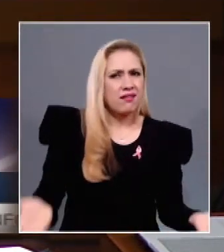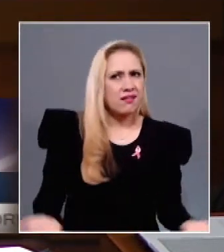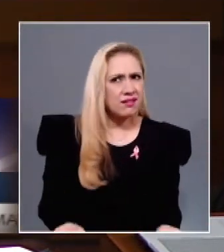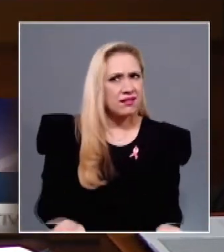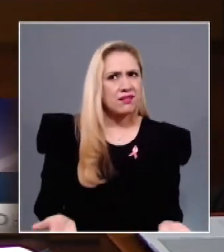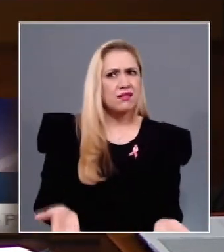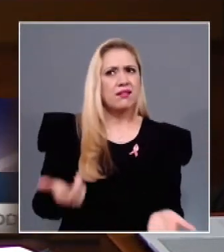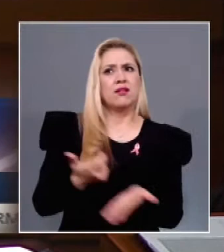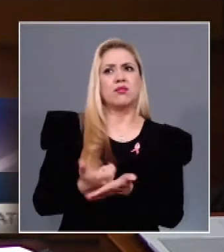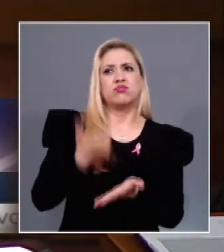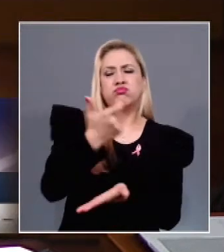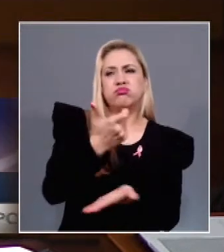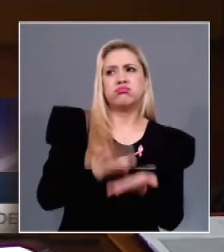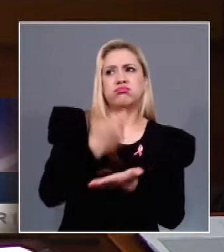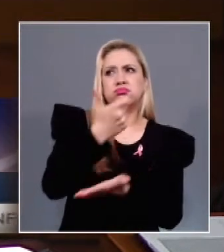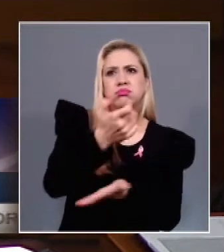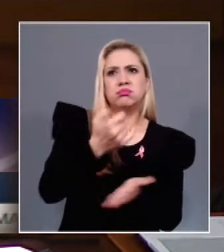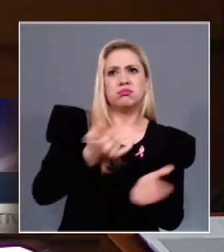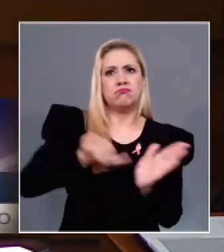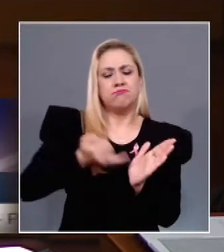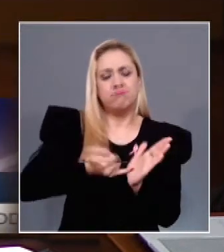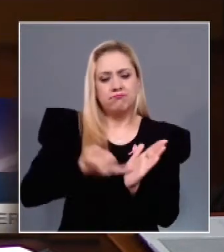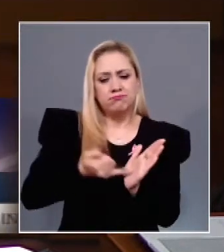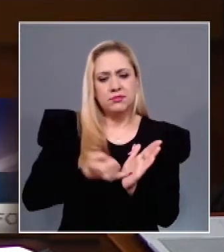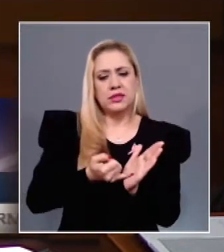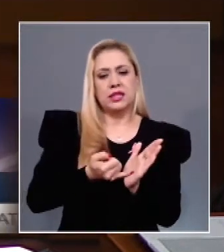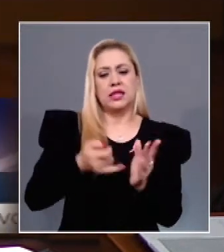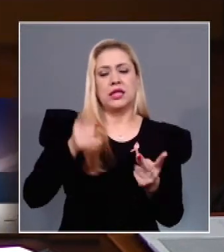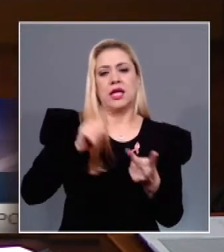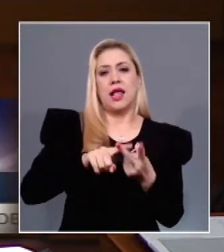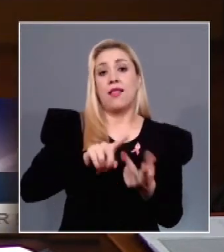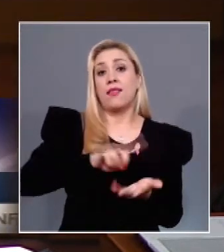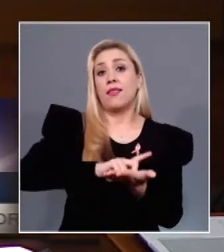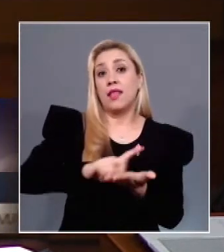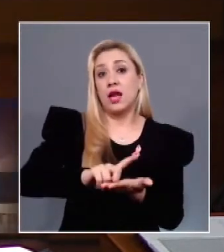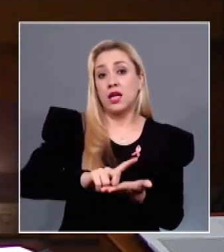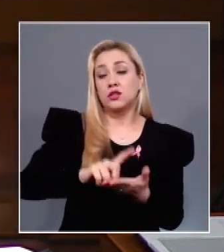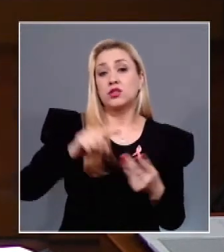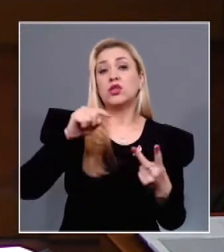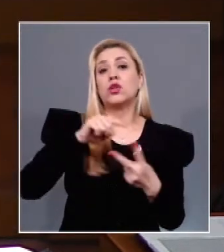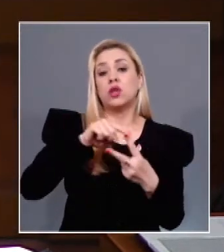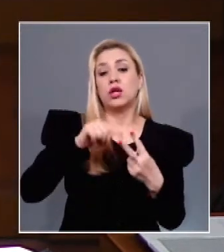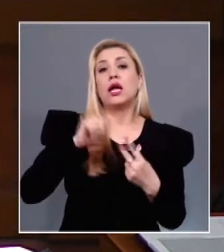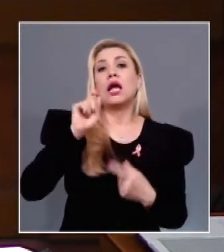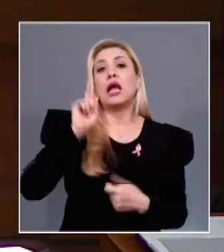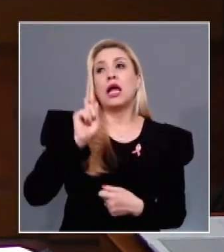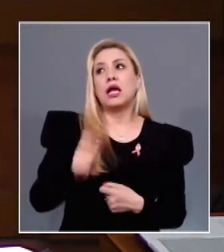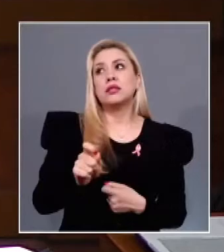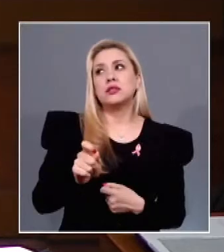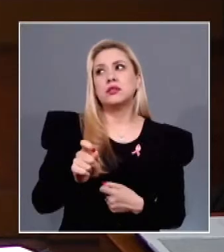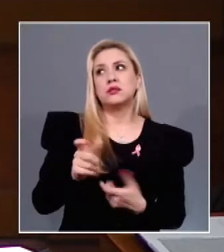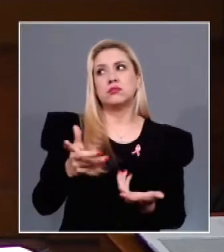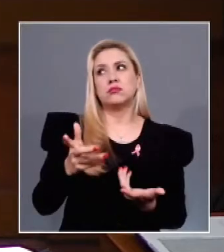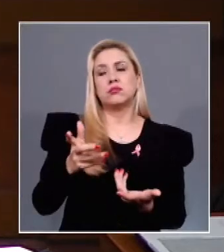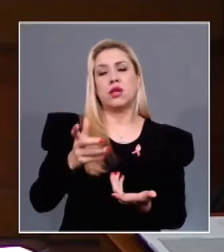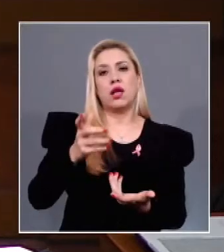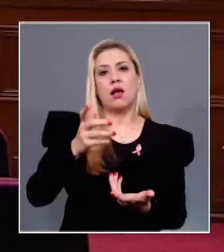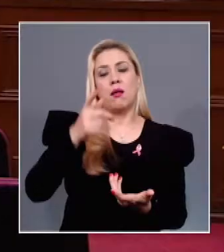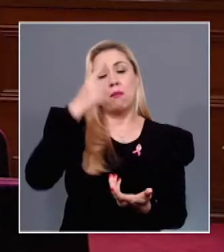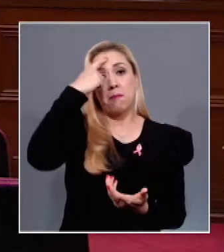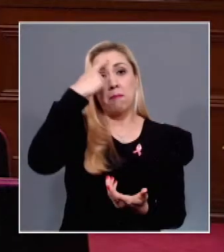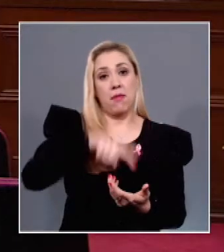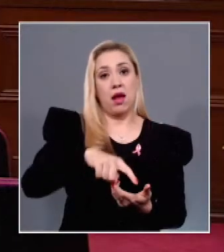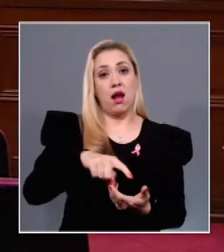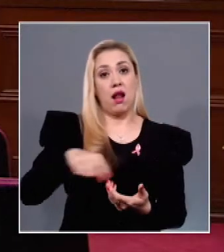contribuciones del impuesto y de los derechos no es un aspecto que revele una manifestación de la riqueza de las personas.